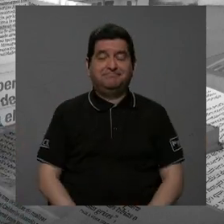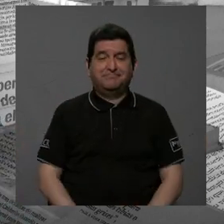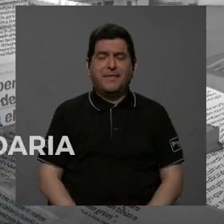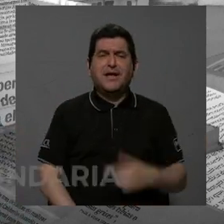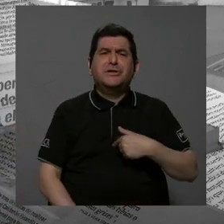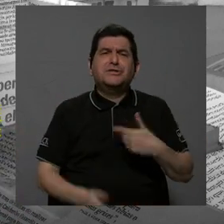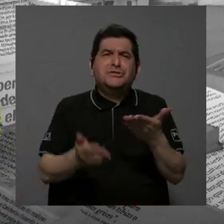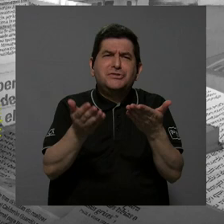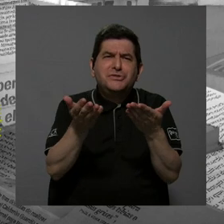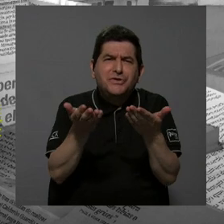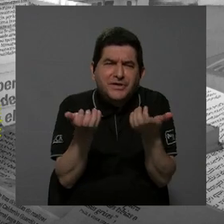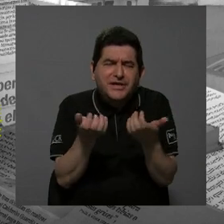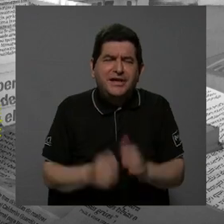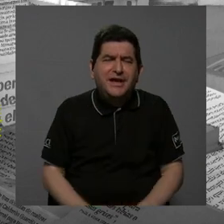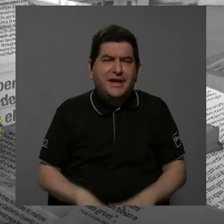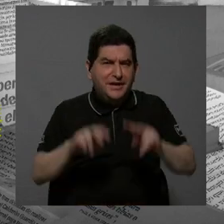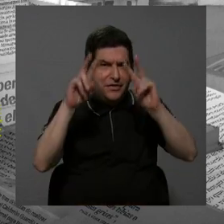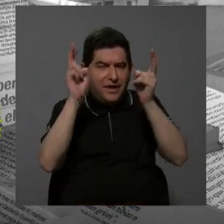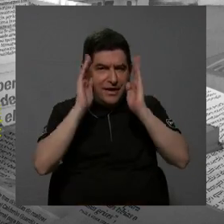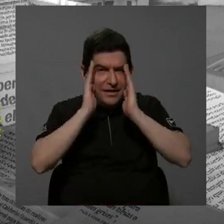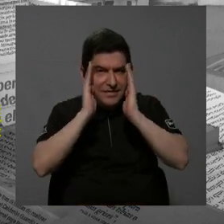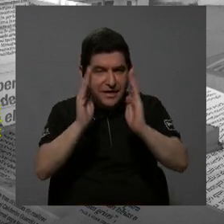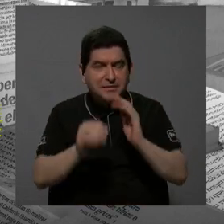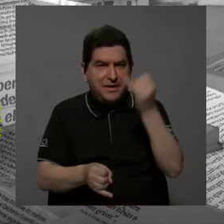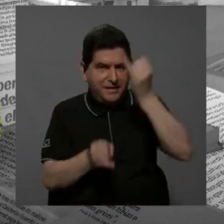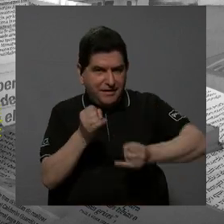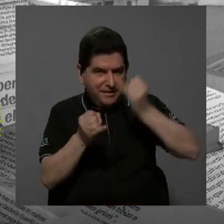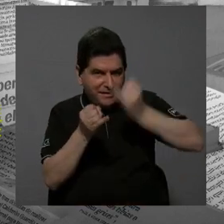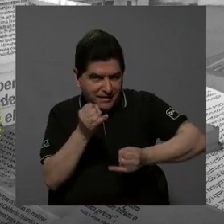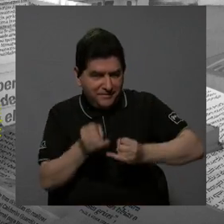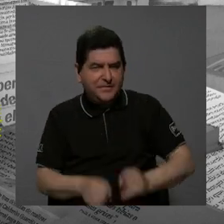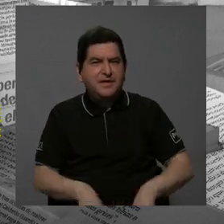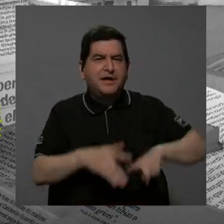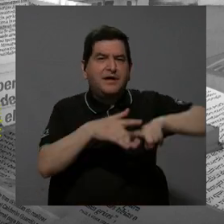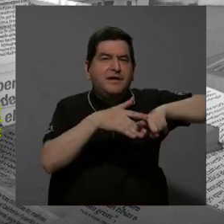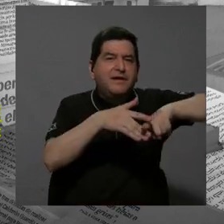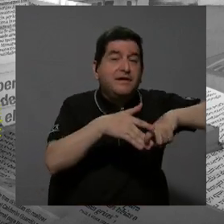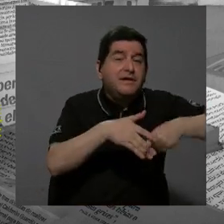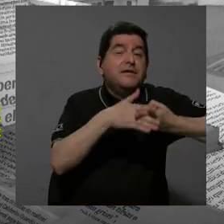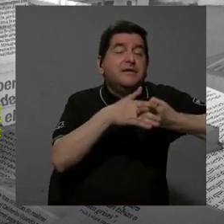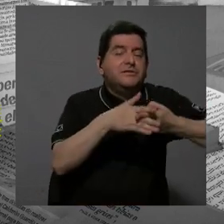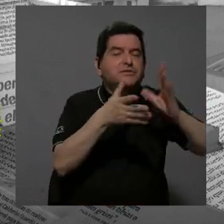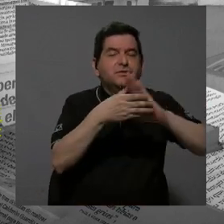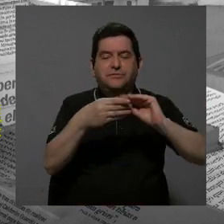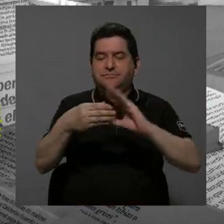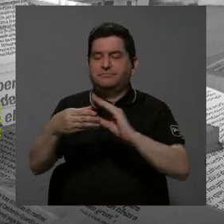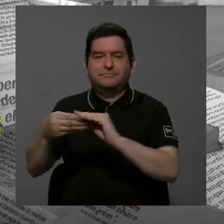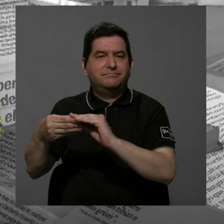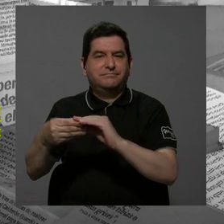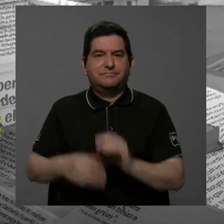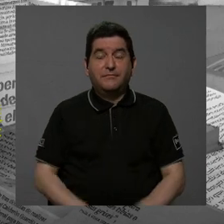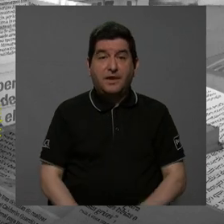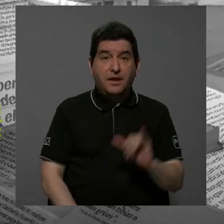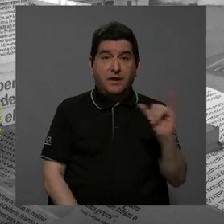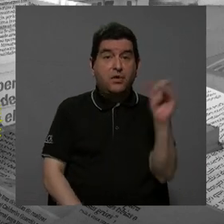Quería entrarle a ese tema que usted al final empezó a comentar, y es que también la universidad